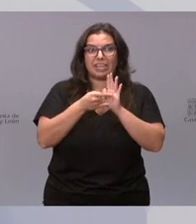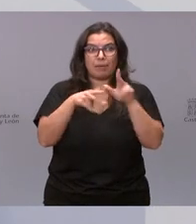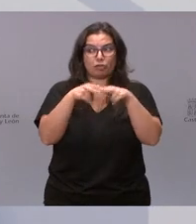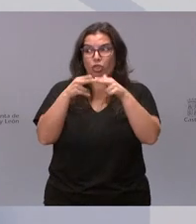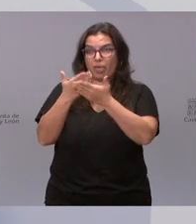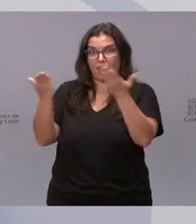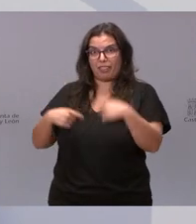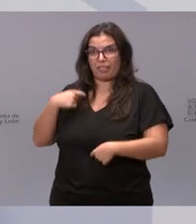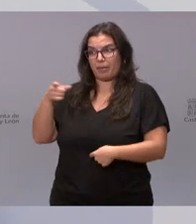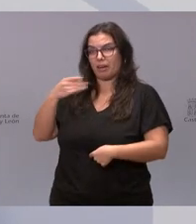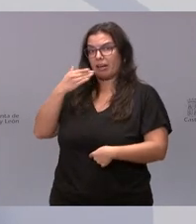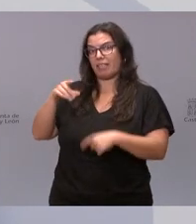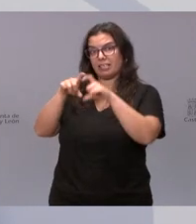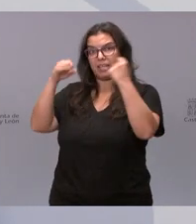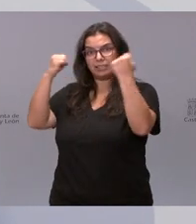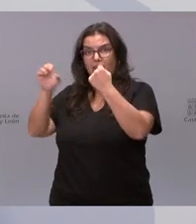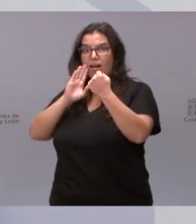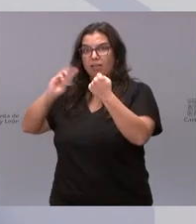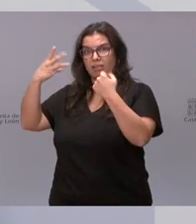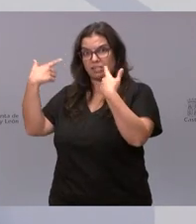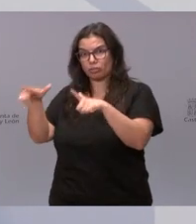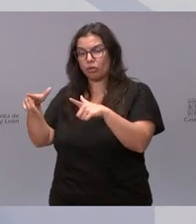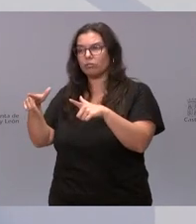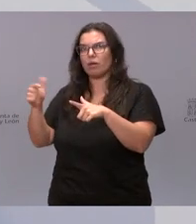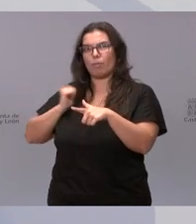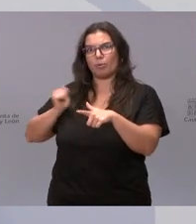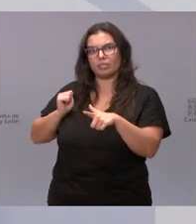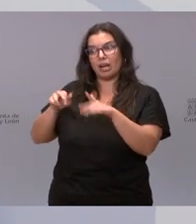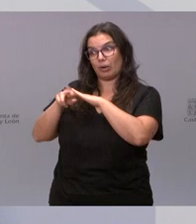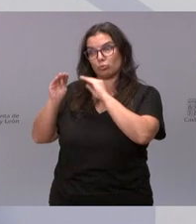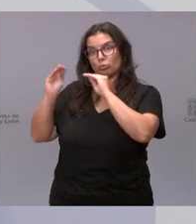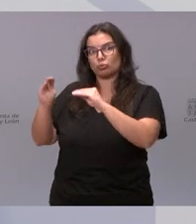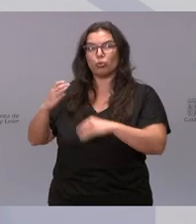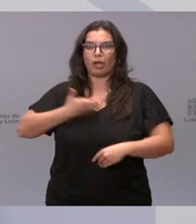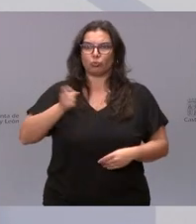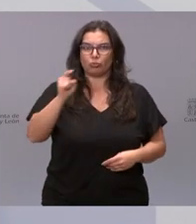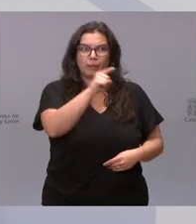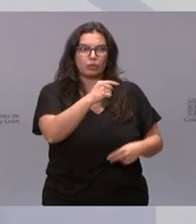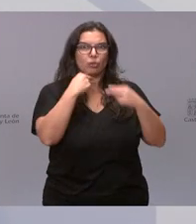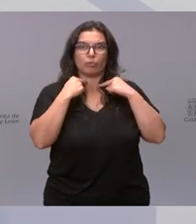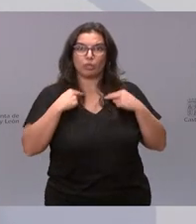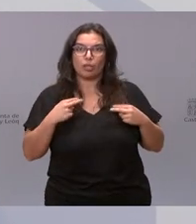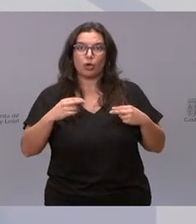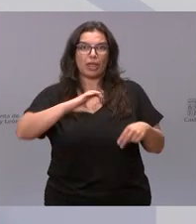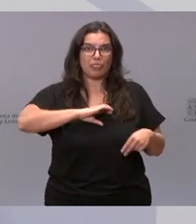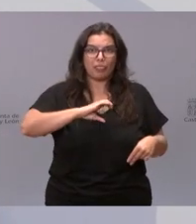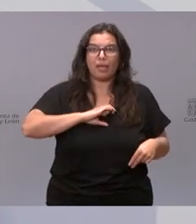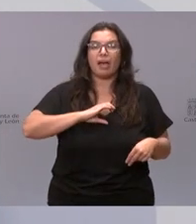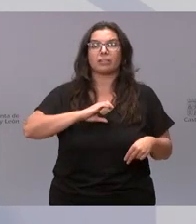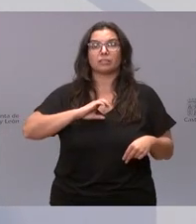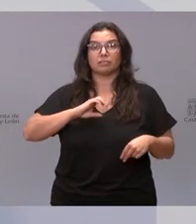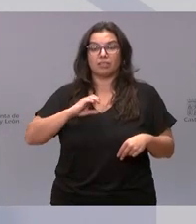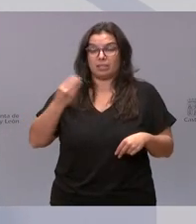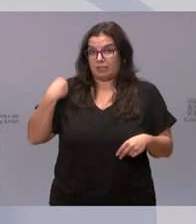civil a través de las entidades del tercer sector, de los propios ayuntamientos y diputaciones provinciales y también las